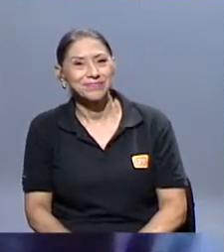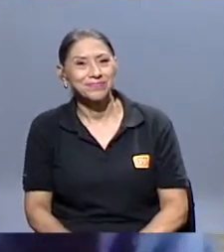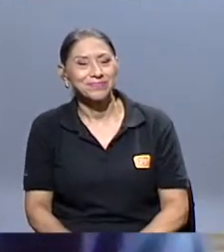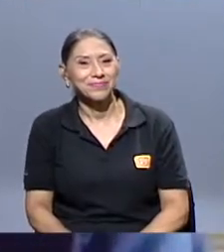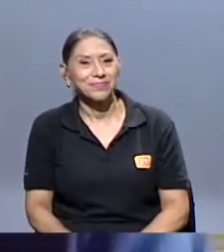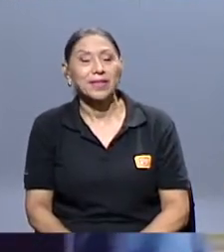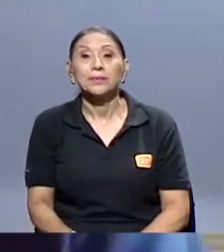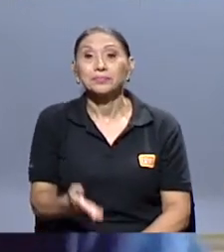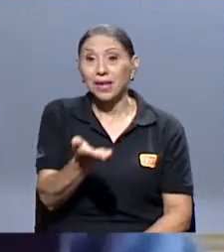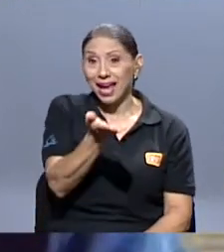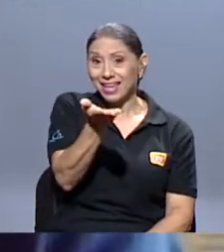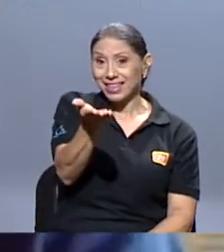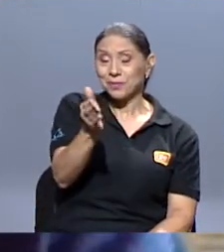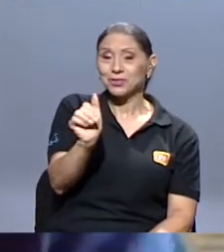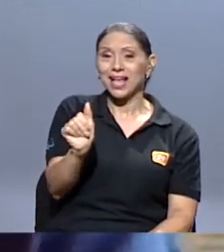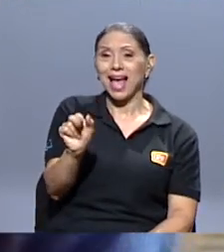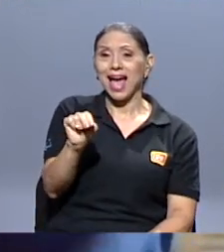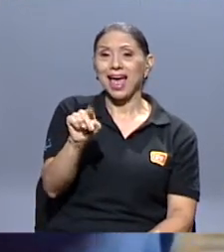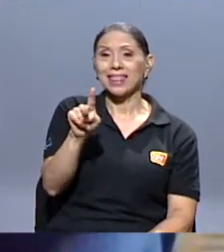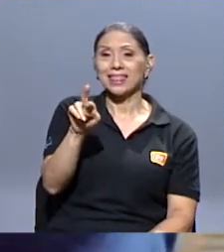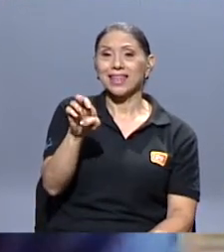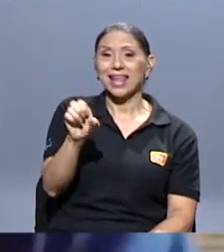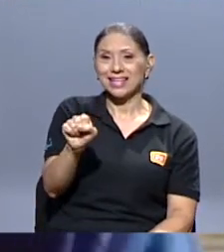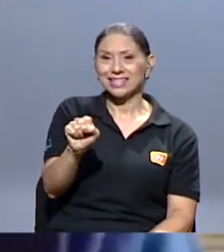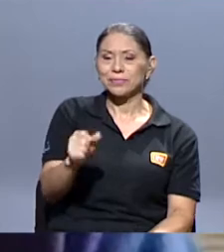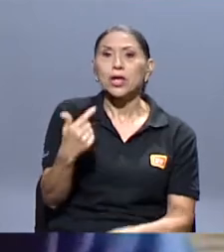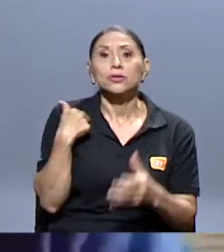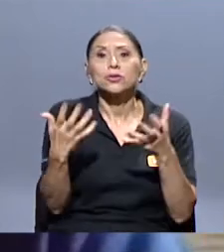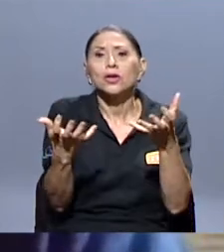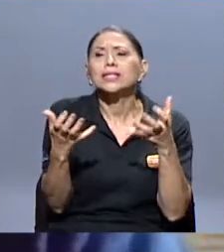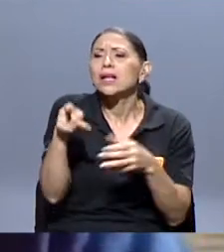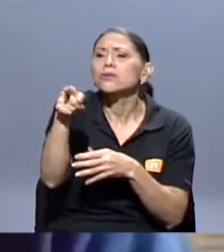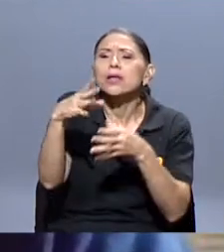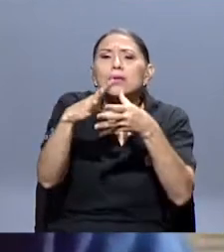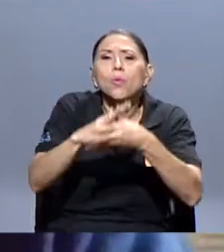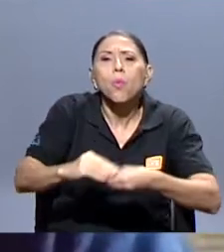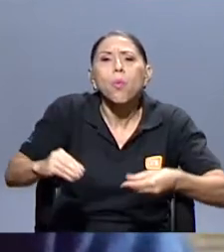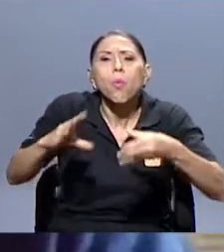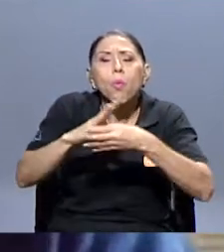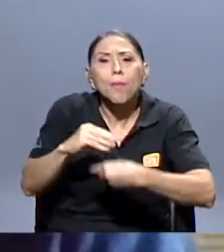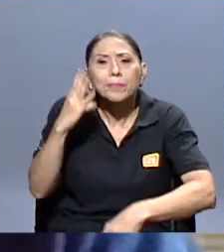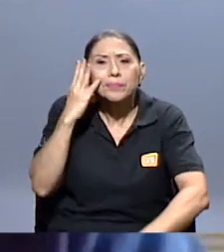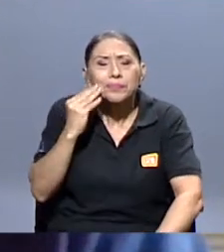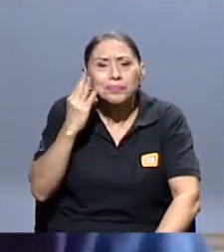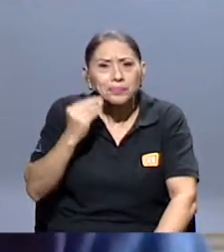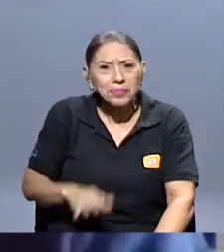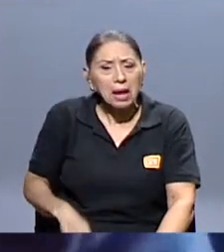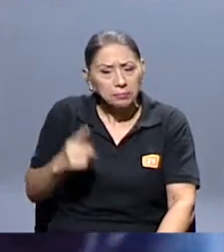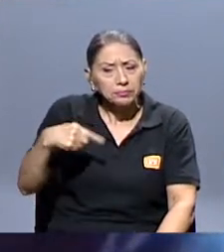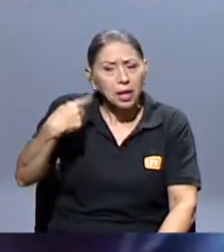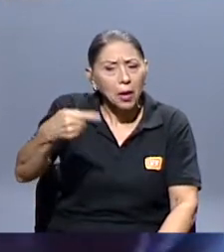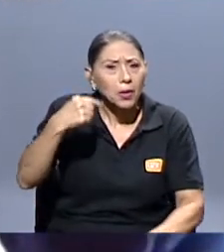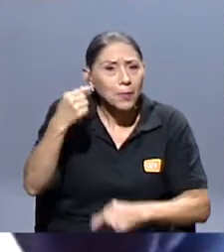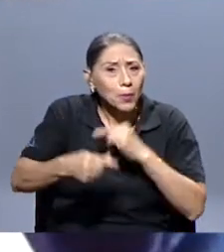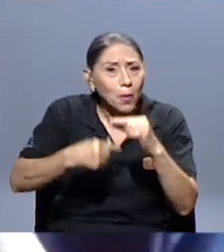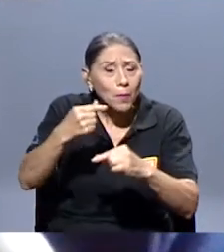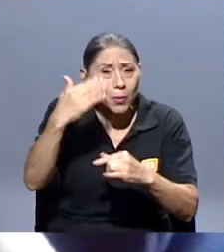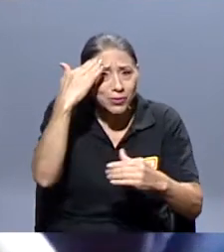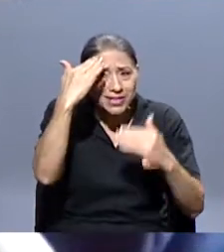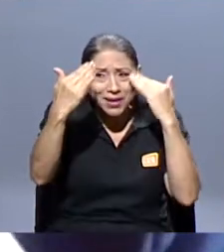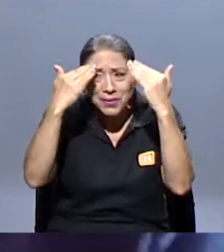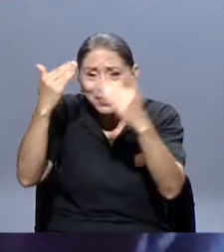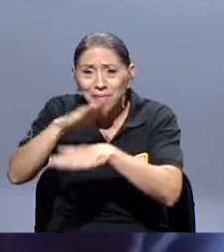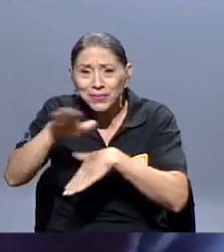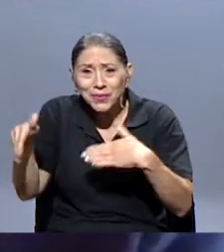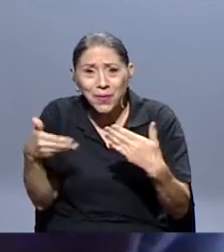Ahí tenemos a Andrés. Bueno, yo quisiera un poco que me conté la experiencia. Obviamente ahora poco a poco vamos a ir saludándoles a todos.